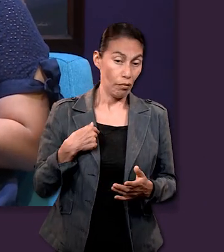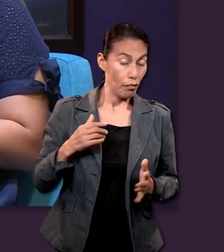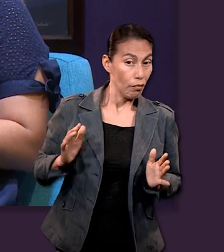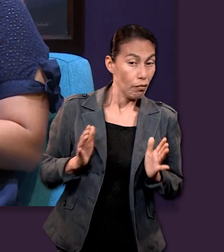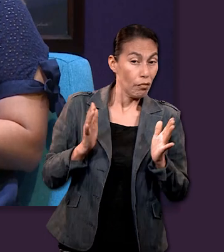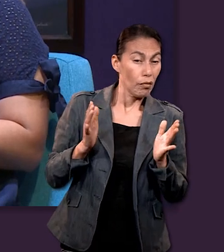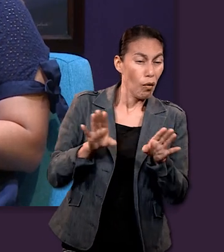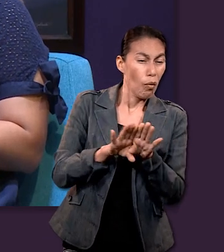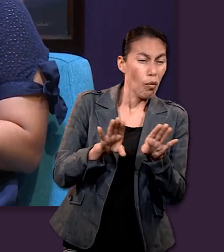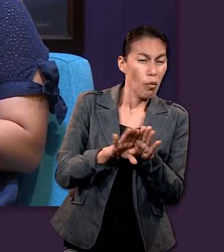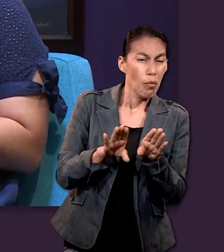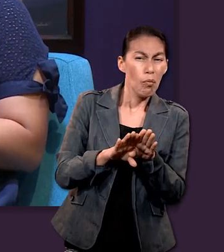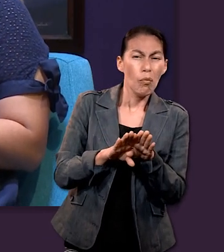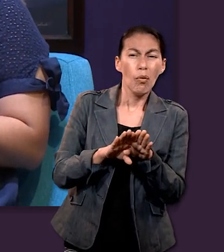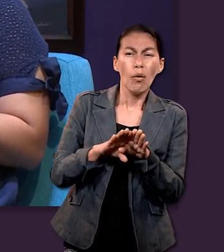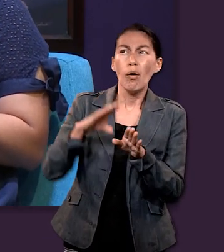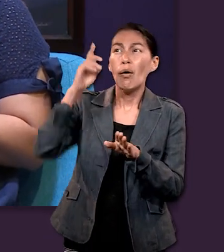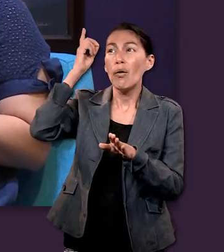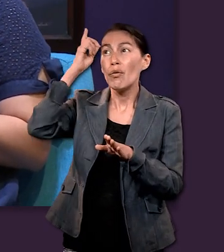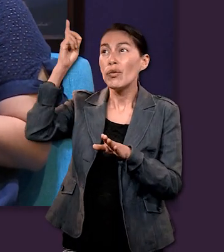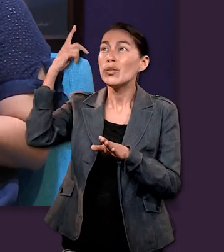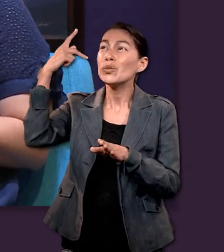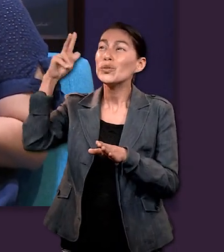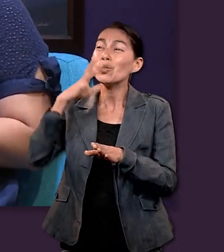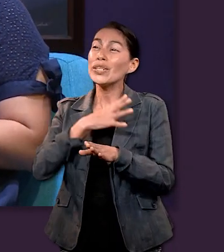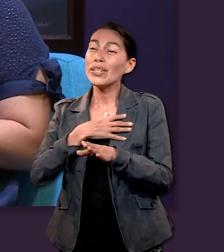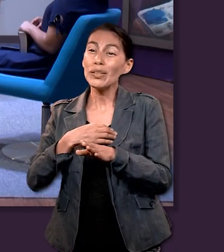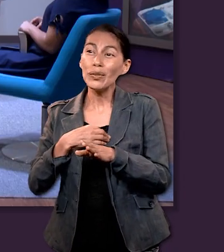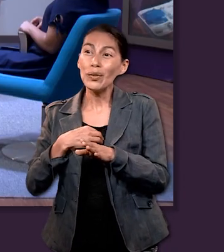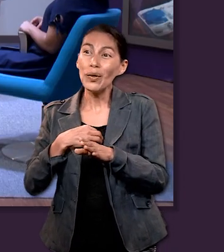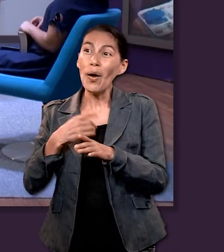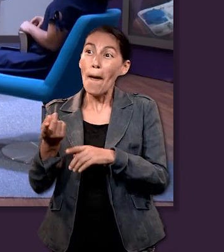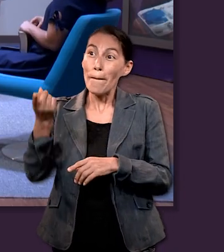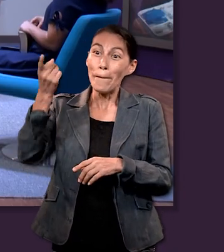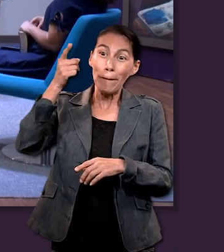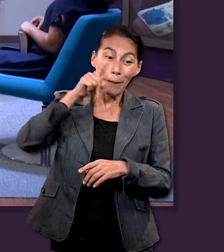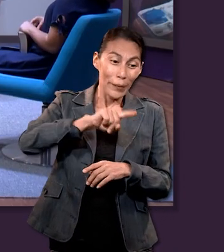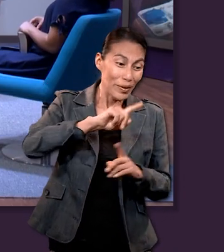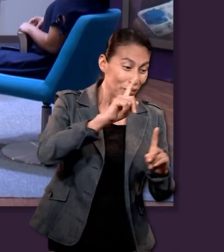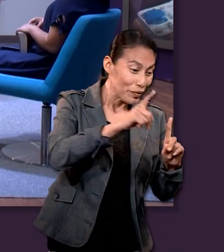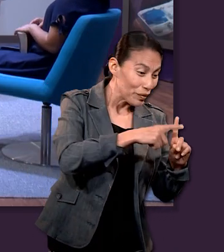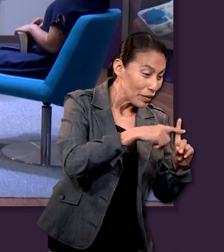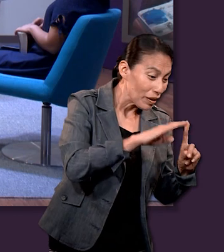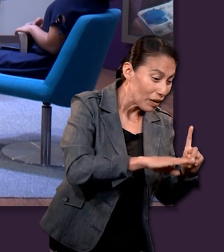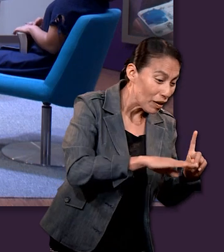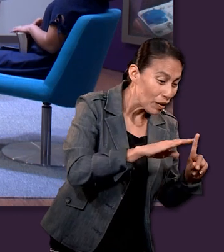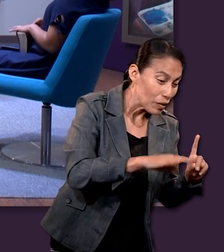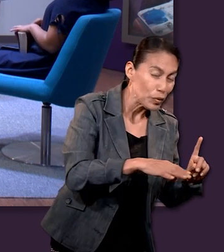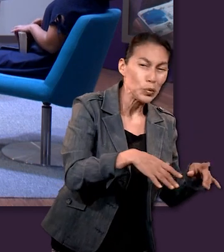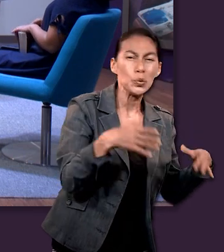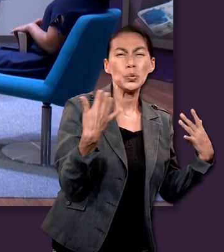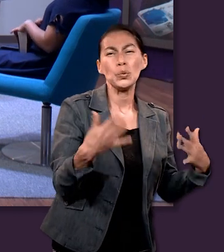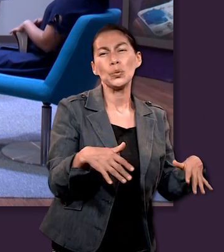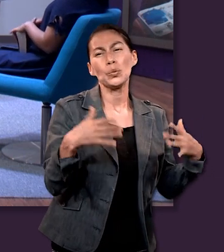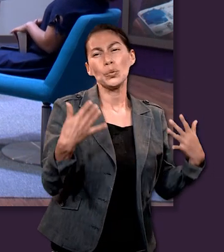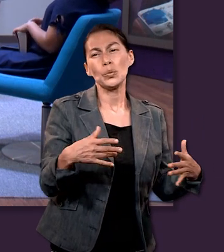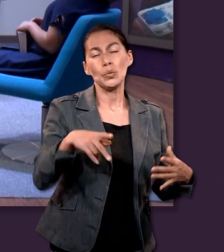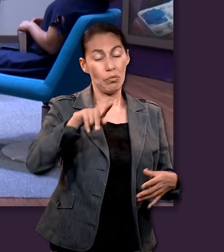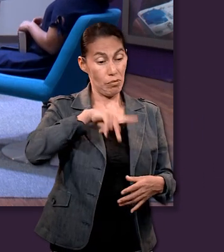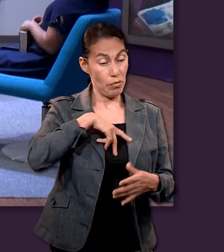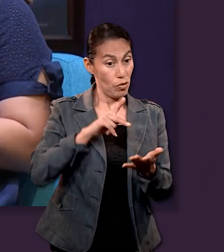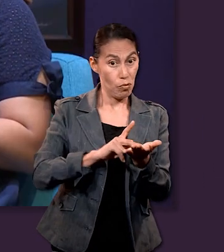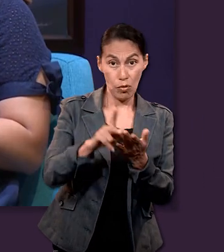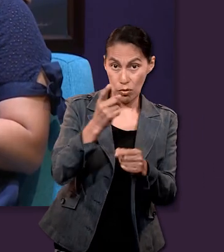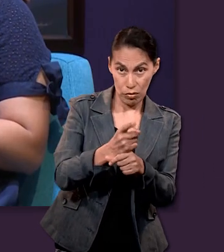parte en la que dice que Él dio a su Hijo. Ese fue el sacrificio que Él dio por nosotros. ¿Qué más puede hacer por nosotros? Y no